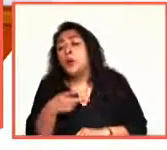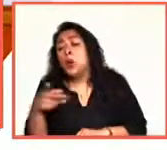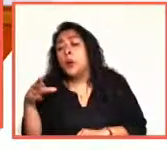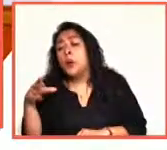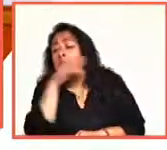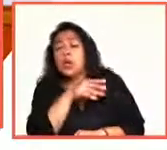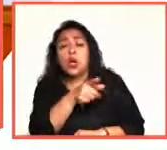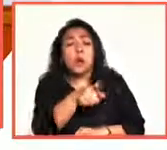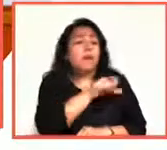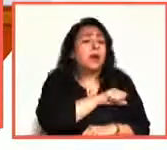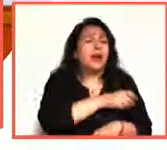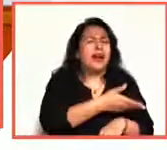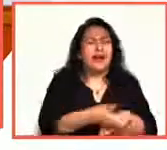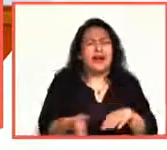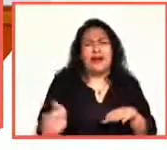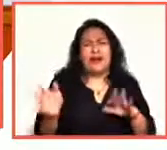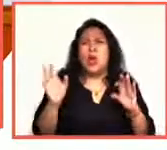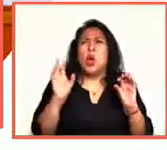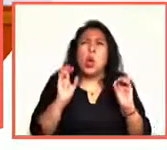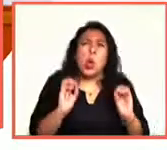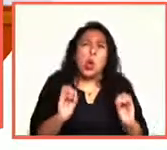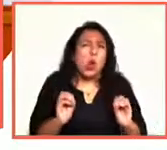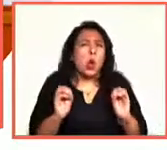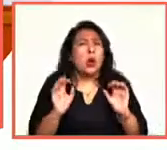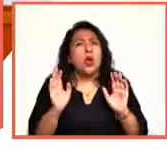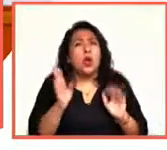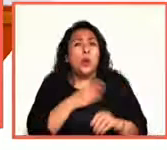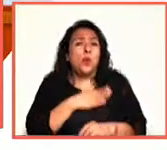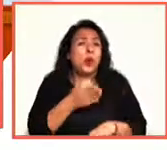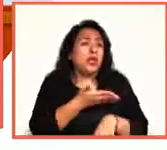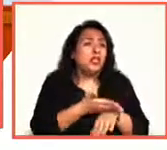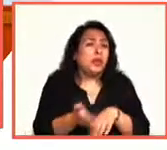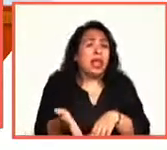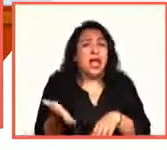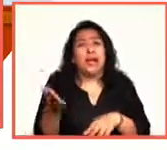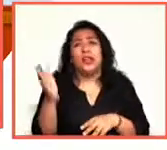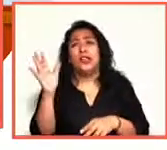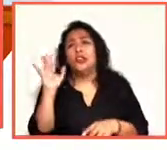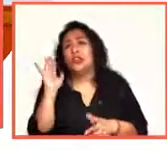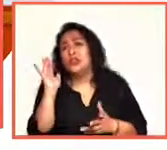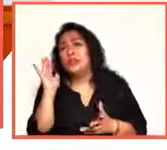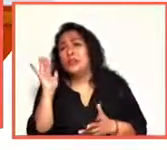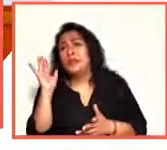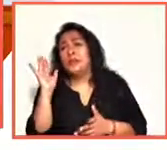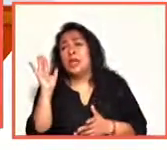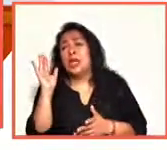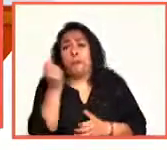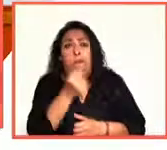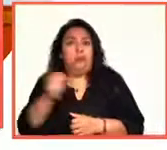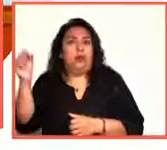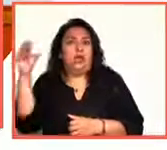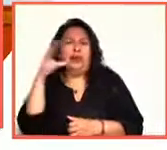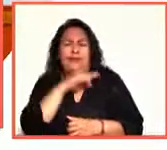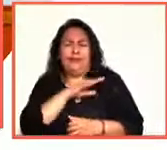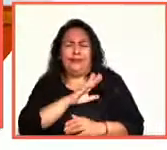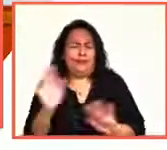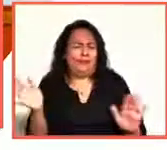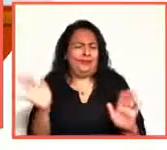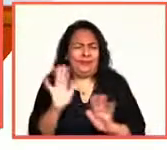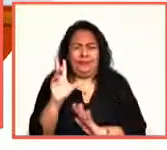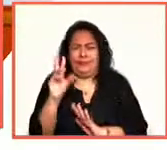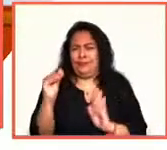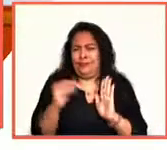malvados blancos, ni los buenos blancos y los extraordinarios negros. O sea, muchas veces